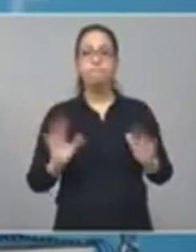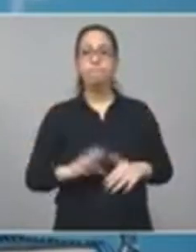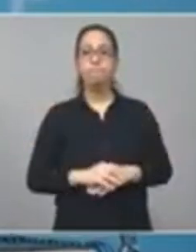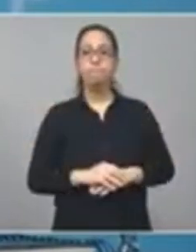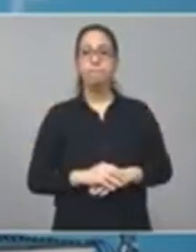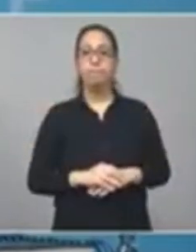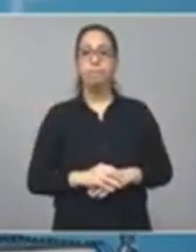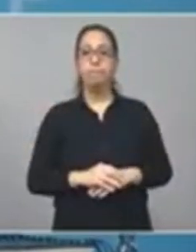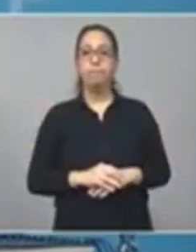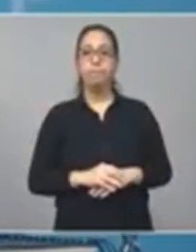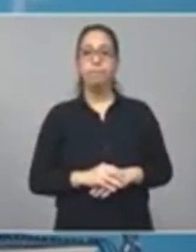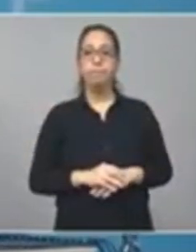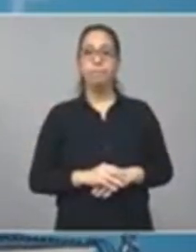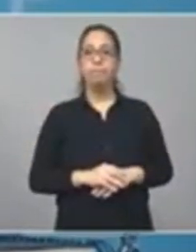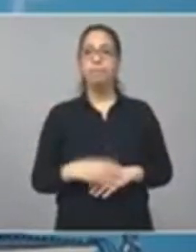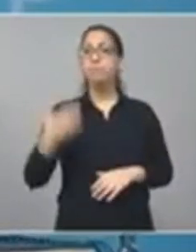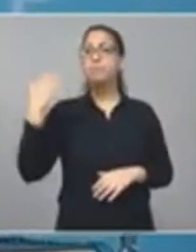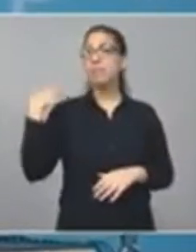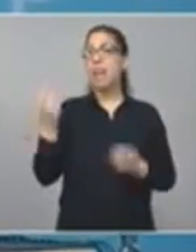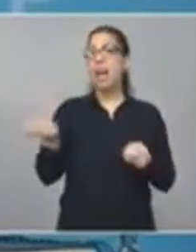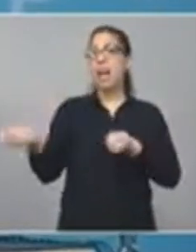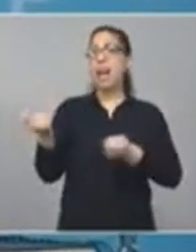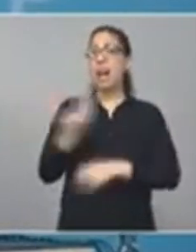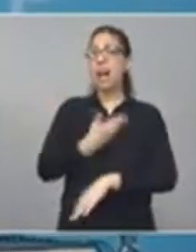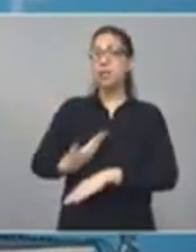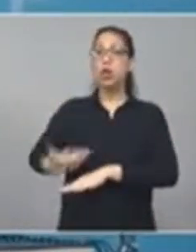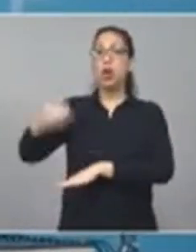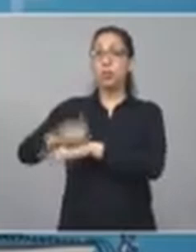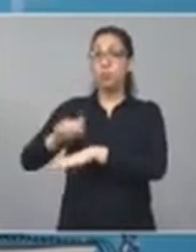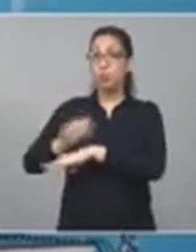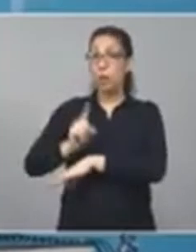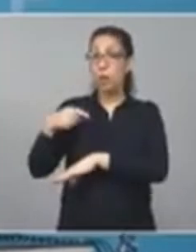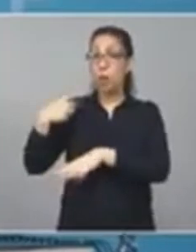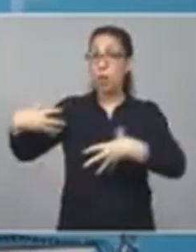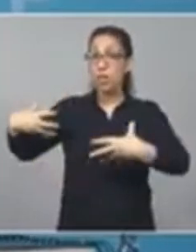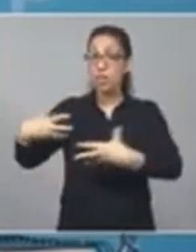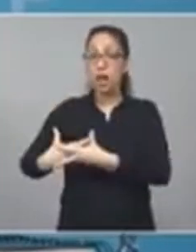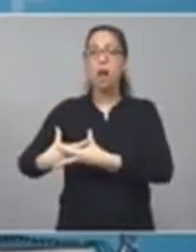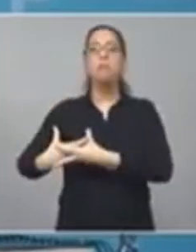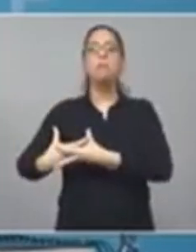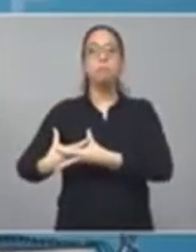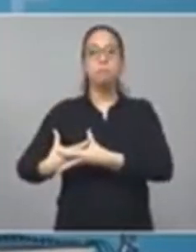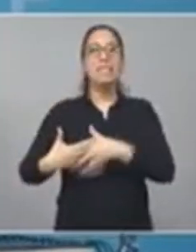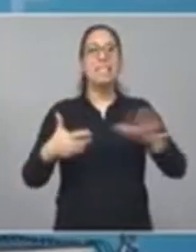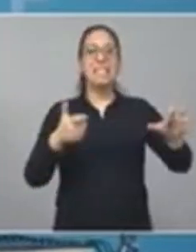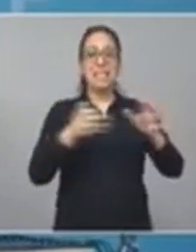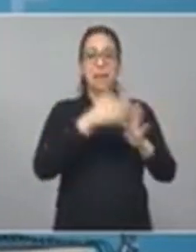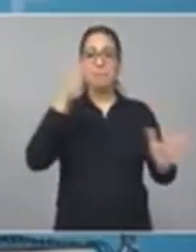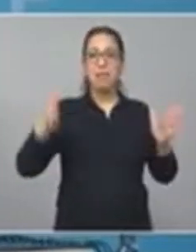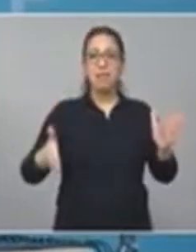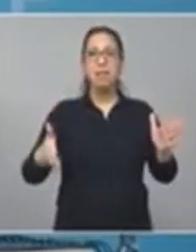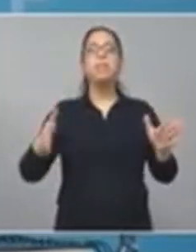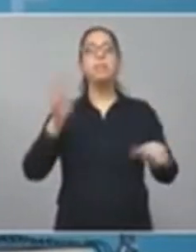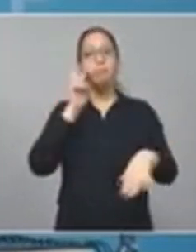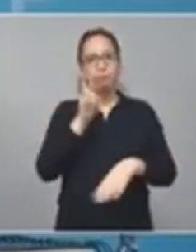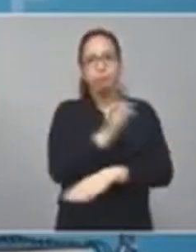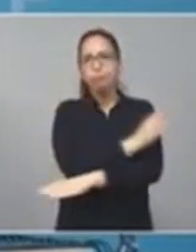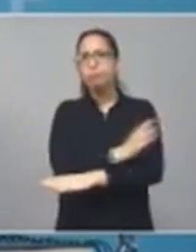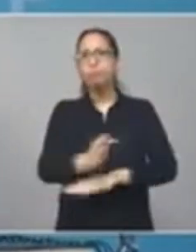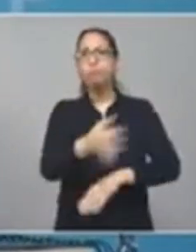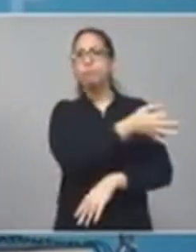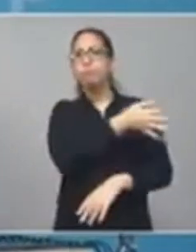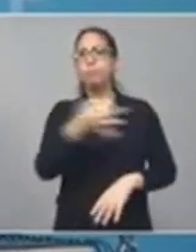Y a partir de una gestión responsable, hemos podido finalizar el primer semestre con superávit